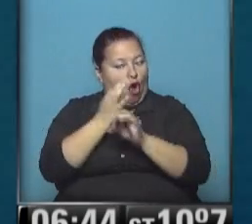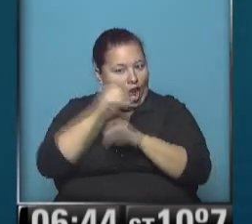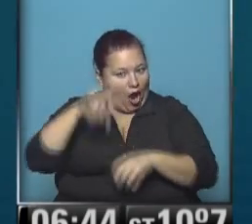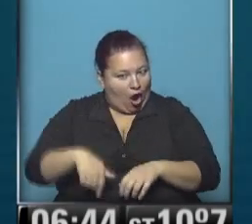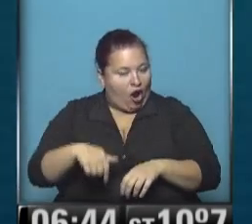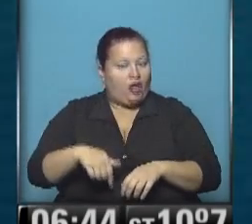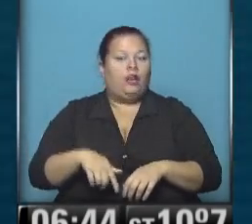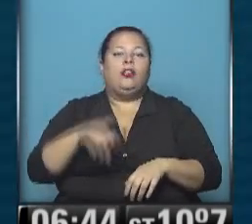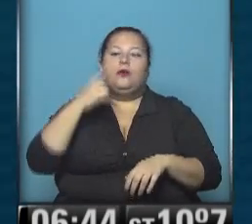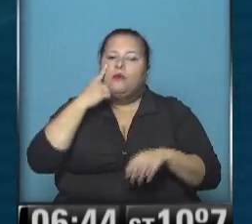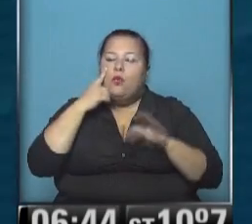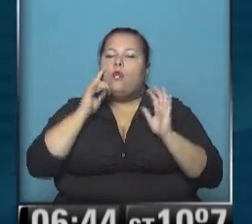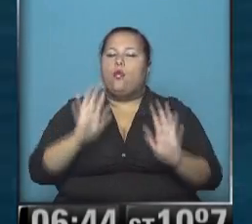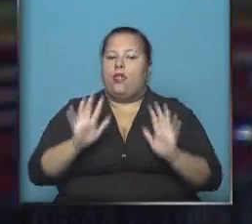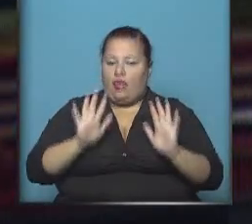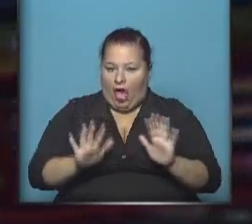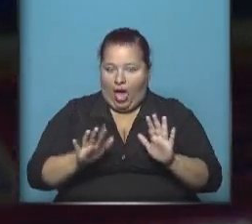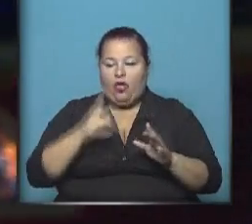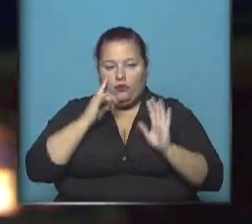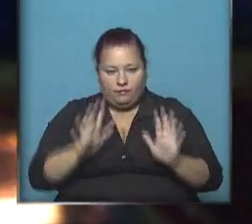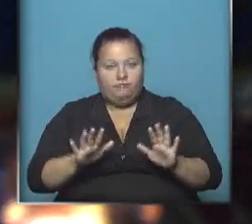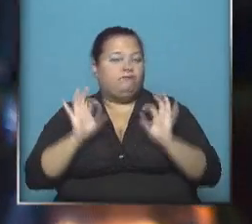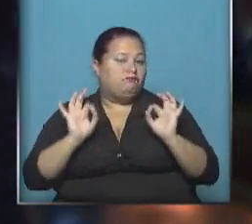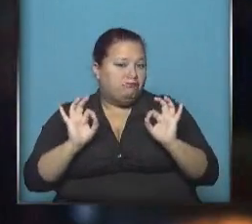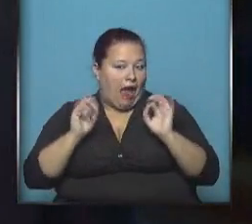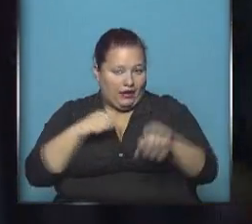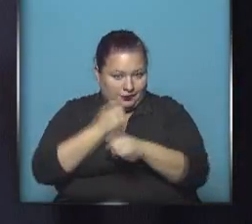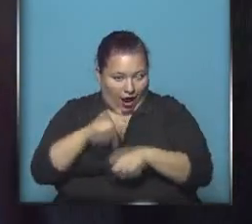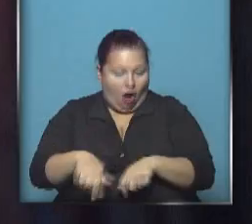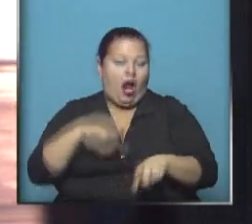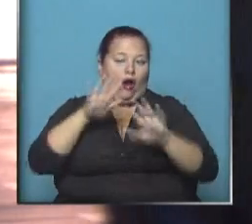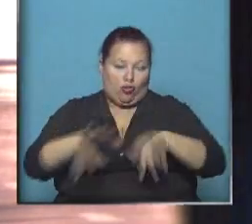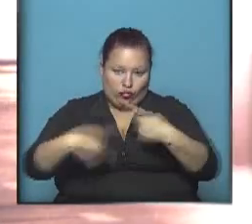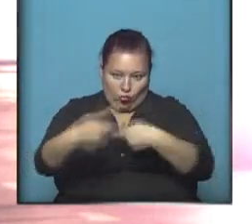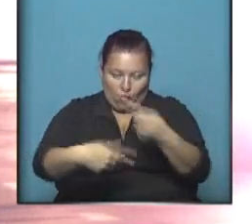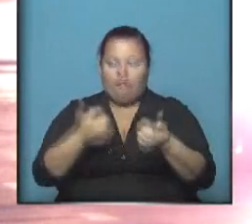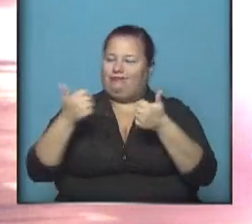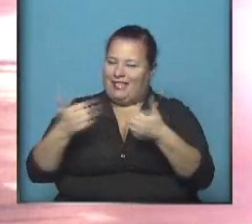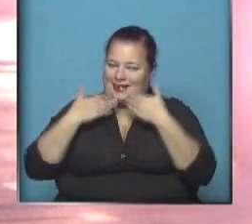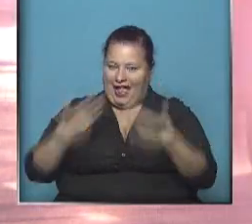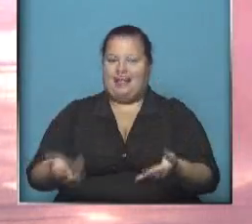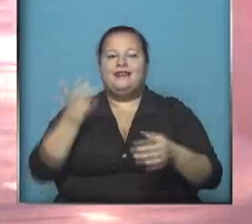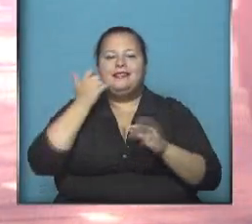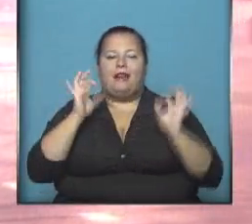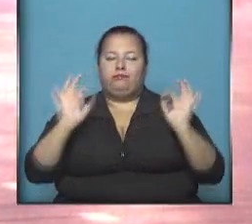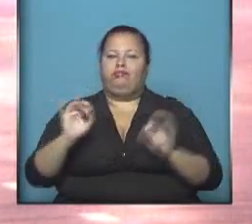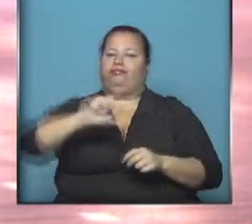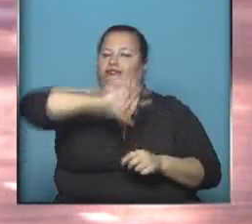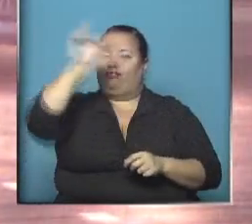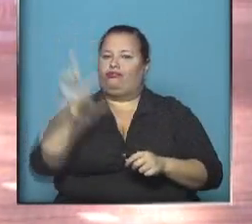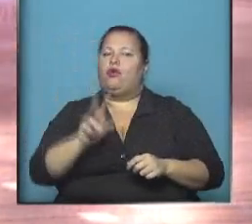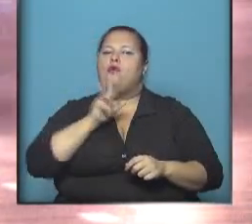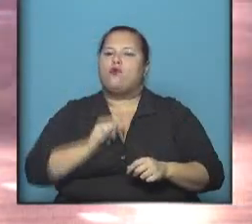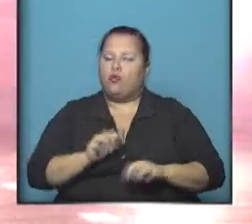saco ruta nacional 95 mucho cuidado mucho todo por el momento adelante ustedes gracias Nery ya hicimos un recorrido por todas las